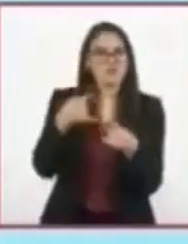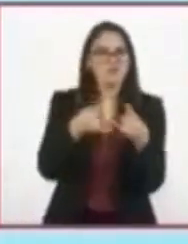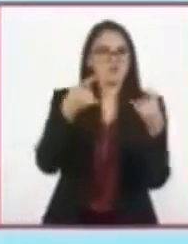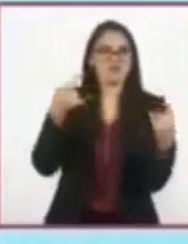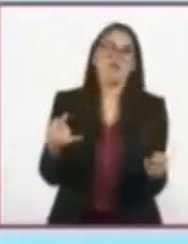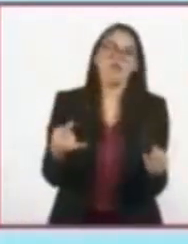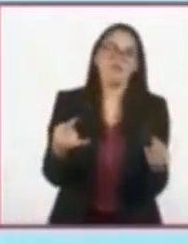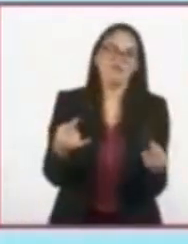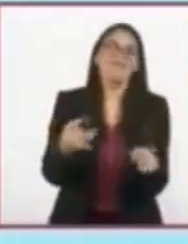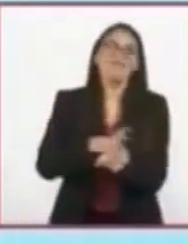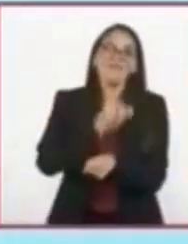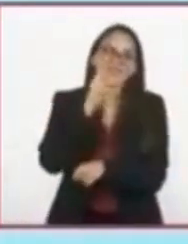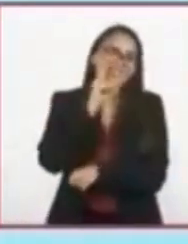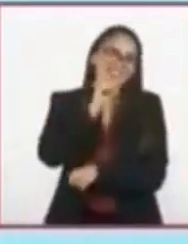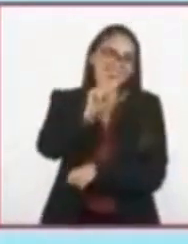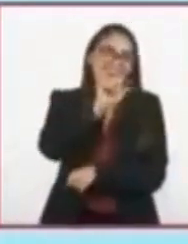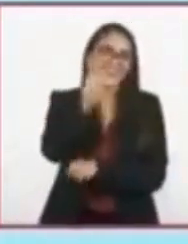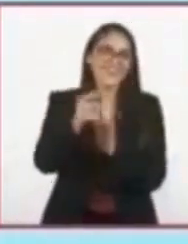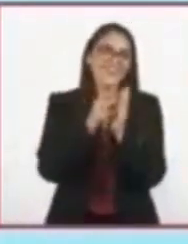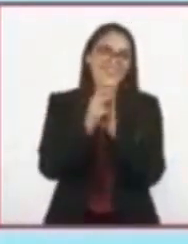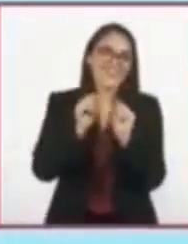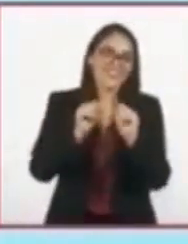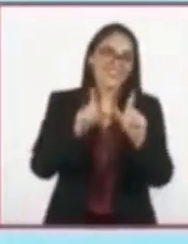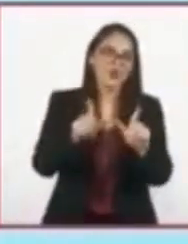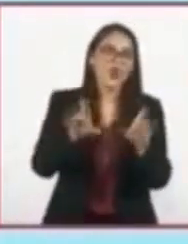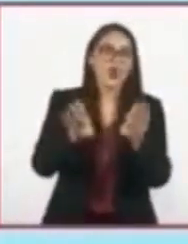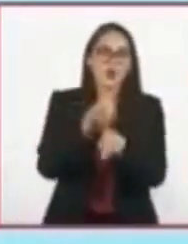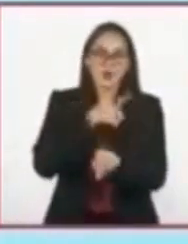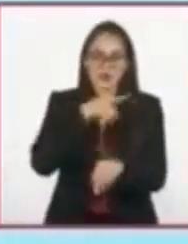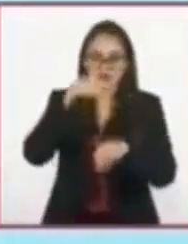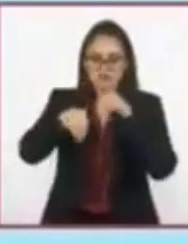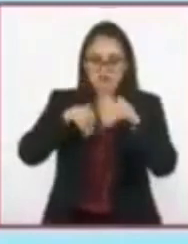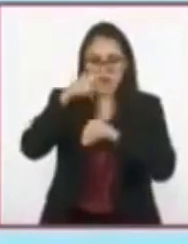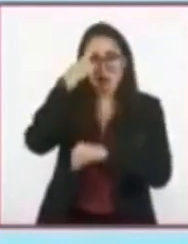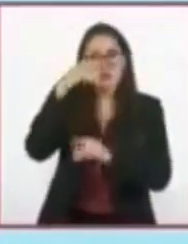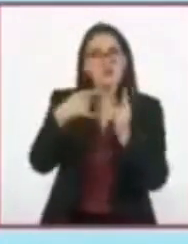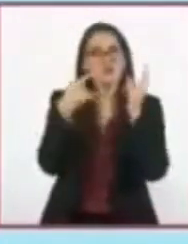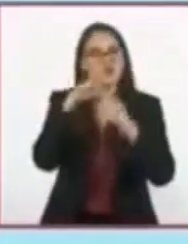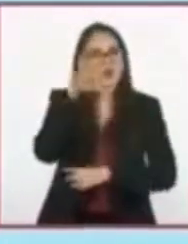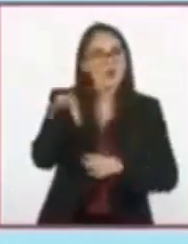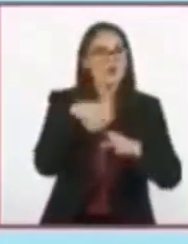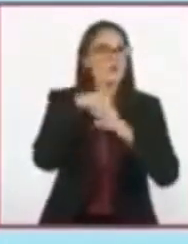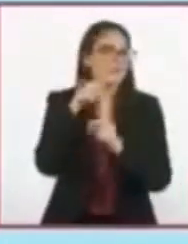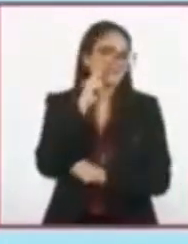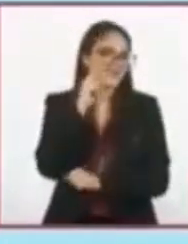Para ello te invitamos a ver la cápsula Estructura de una Historia. ¡Pongan mucha atención!